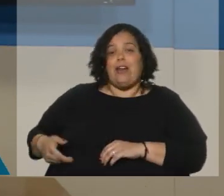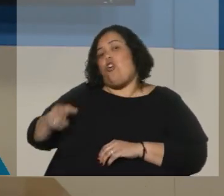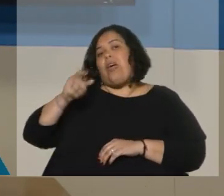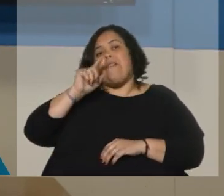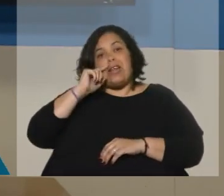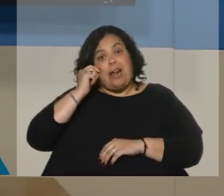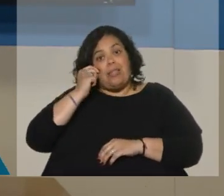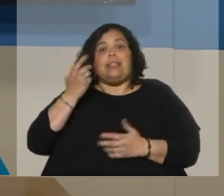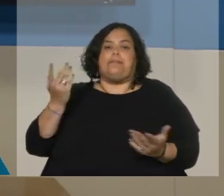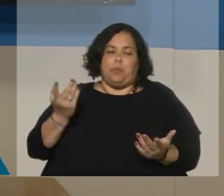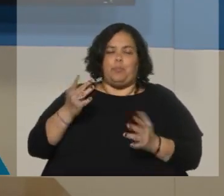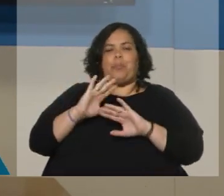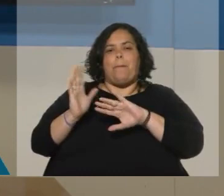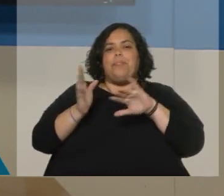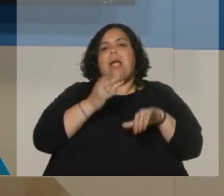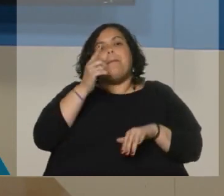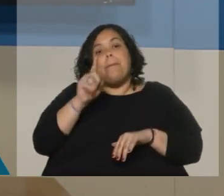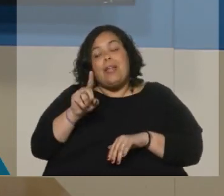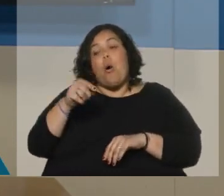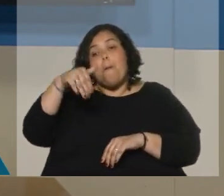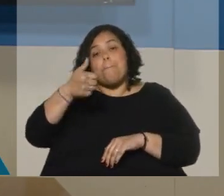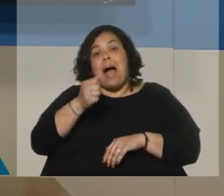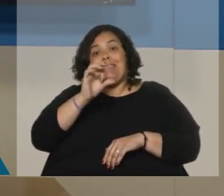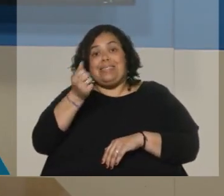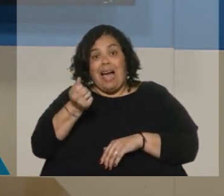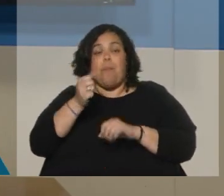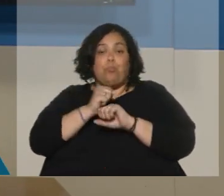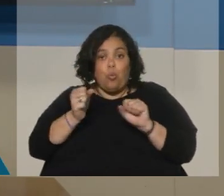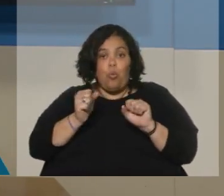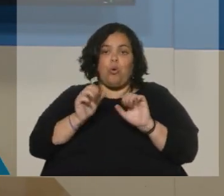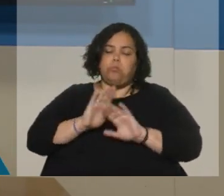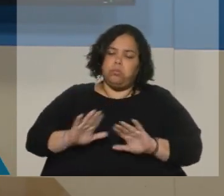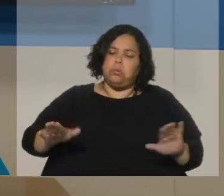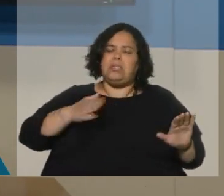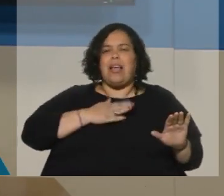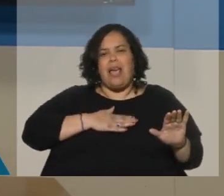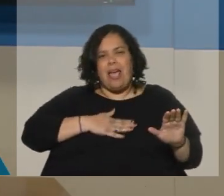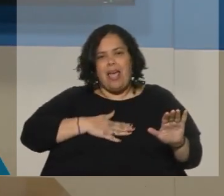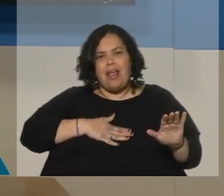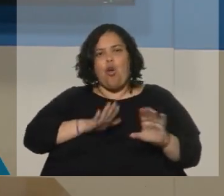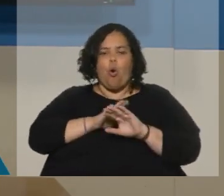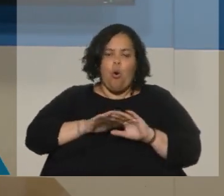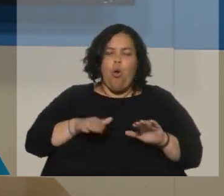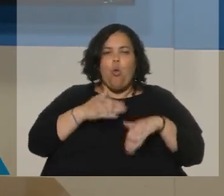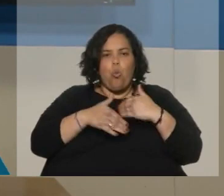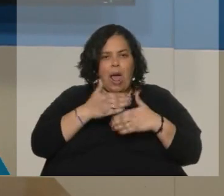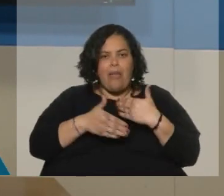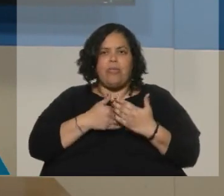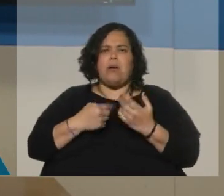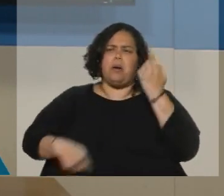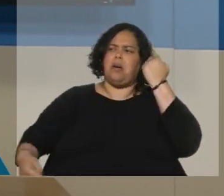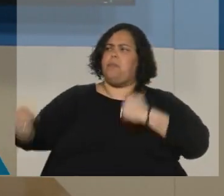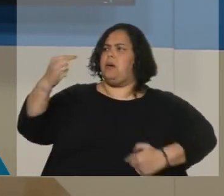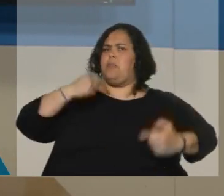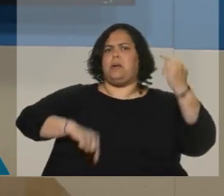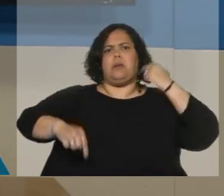cierto es que Massa tuvo la capacidad de mantenerse sereno durante el tiempo en el cual recibió ataques